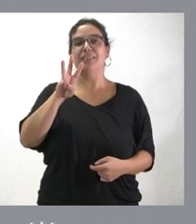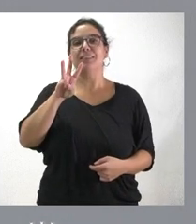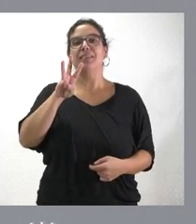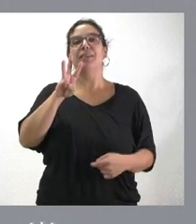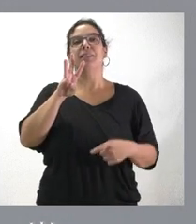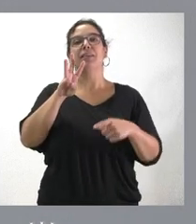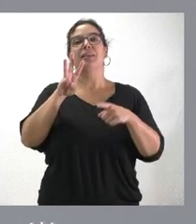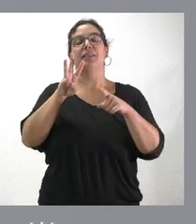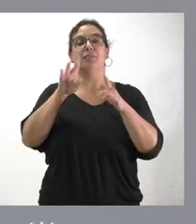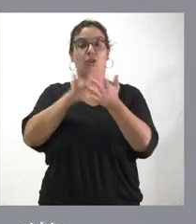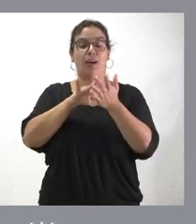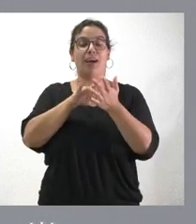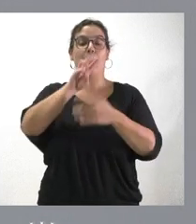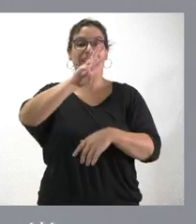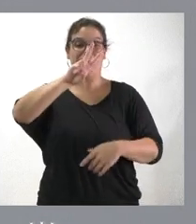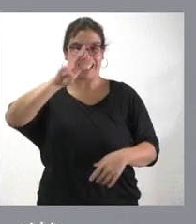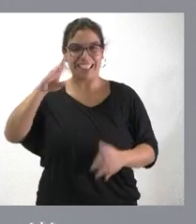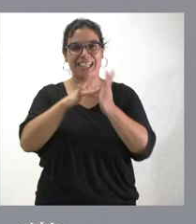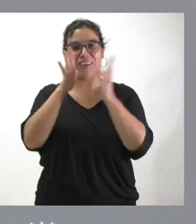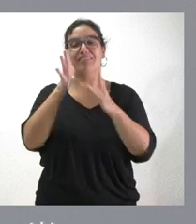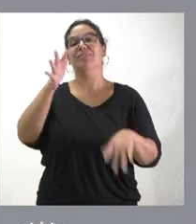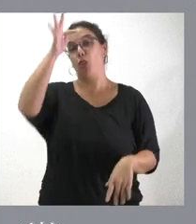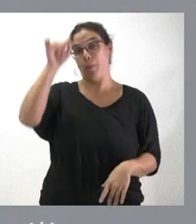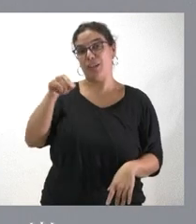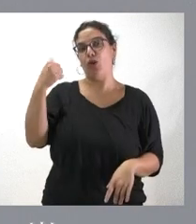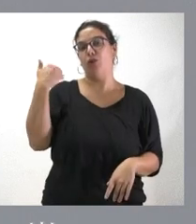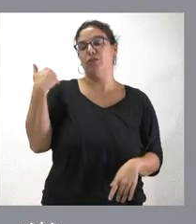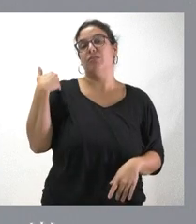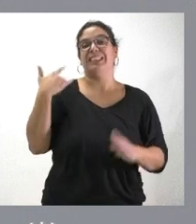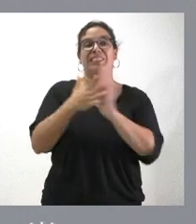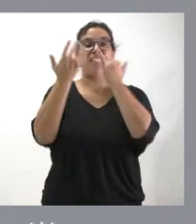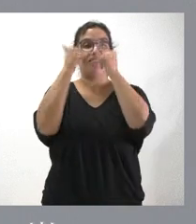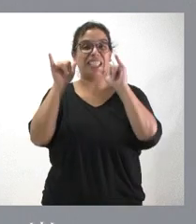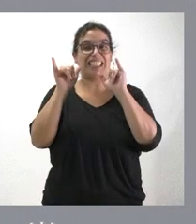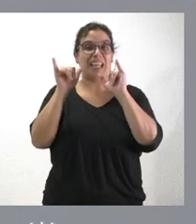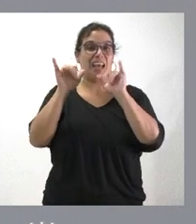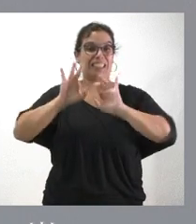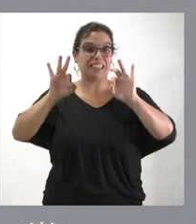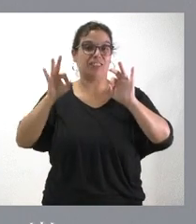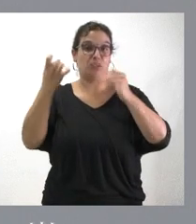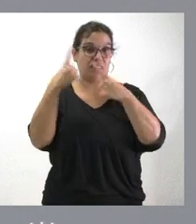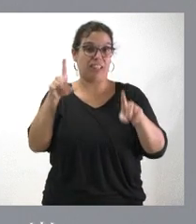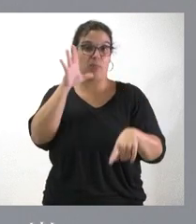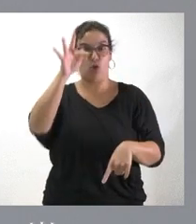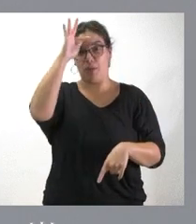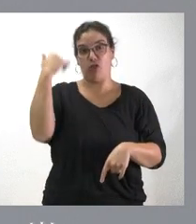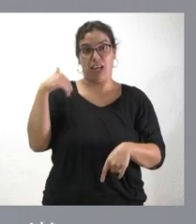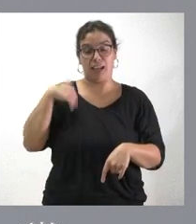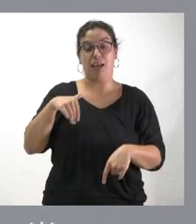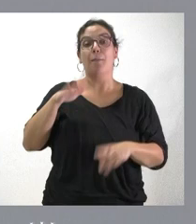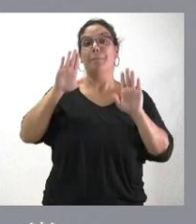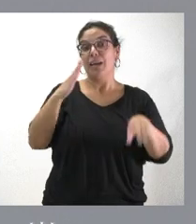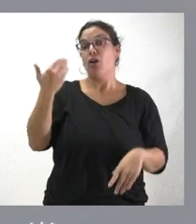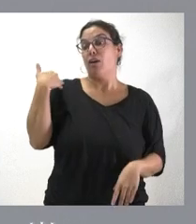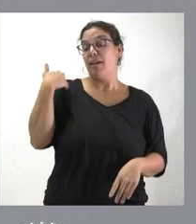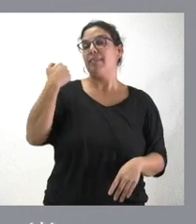abril cayó en domingo y, por tanto, no fue necesidad una fiesta específica porque era domingo, pero ya en aquel momento se anunció